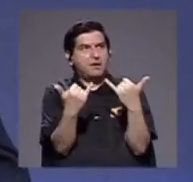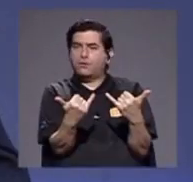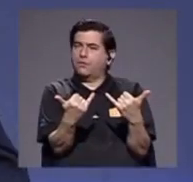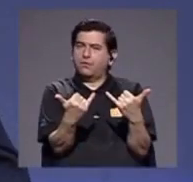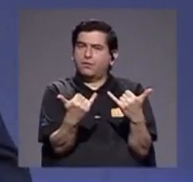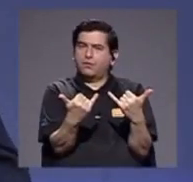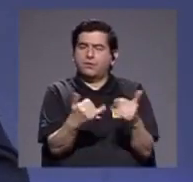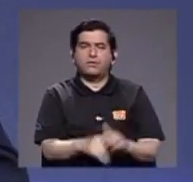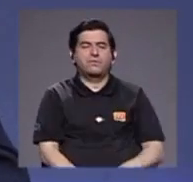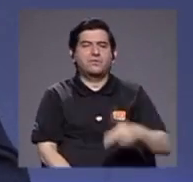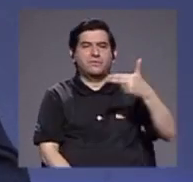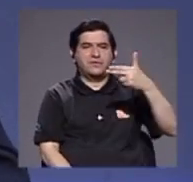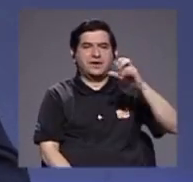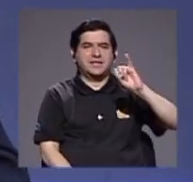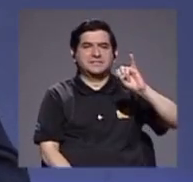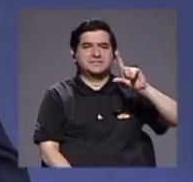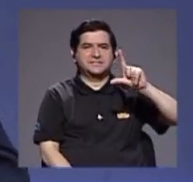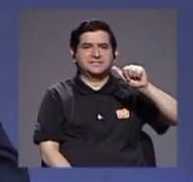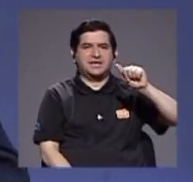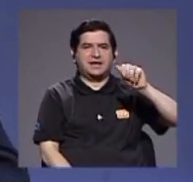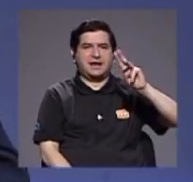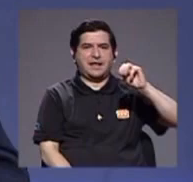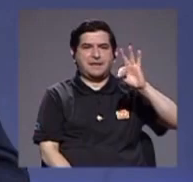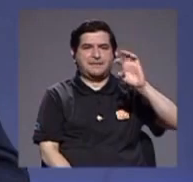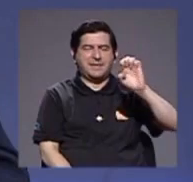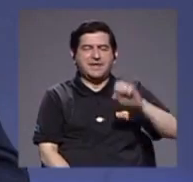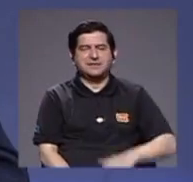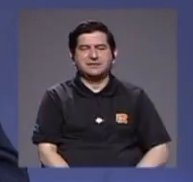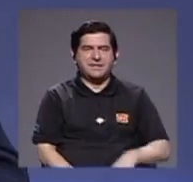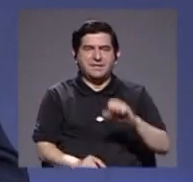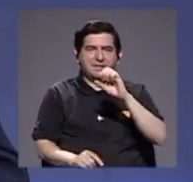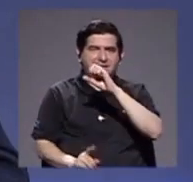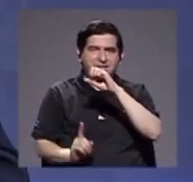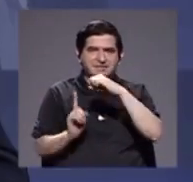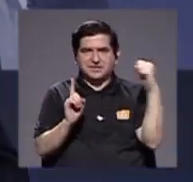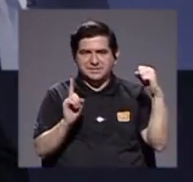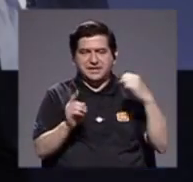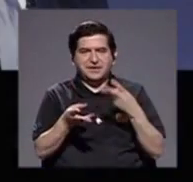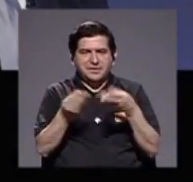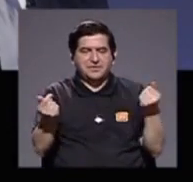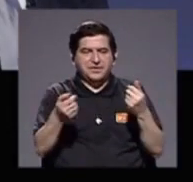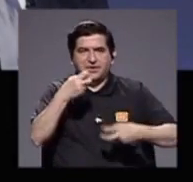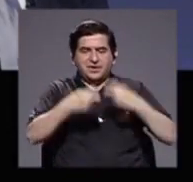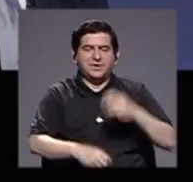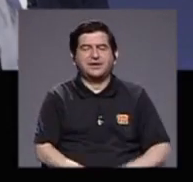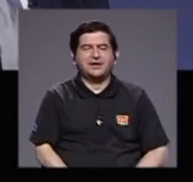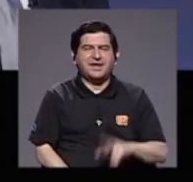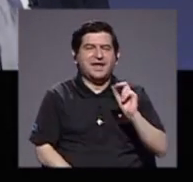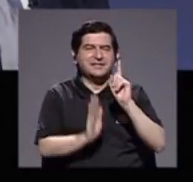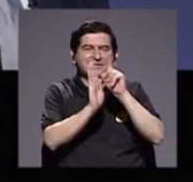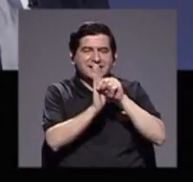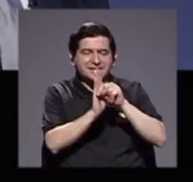Chilamate de Sarapiquí resolviendo todos los problemas y nos queda medio minuto